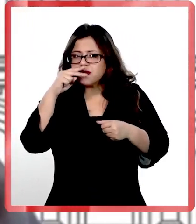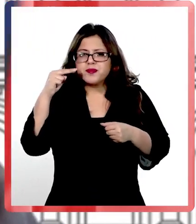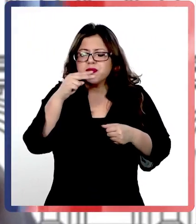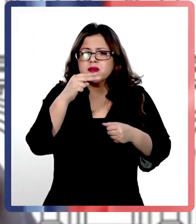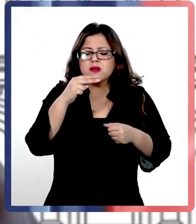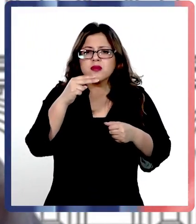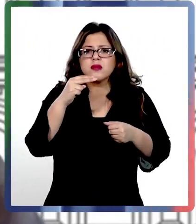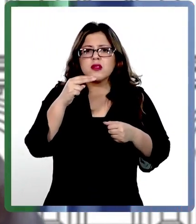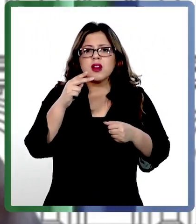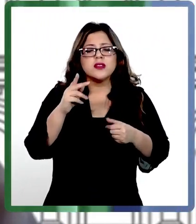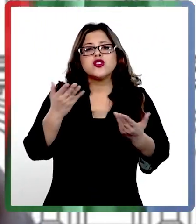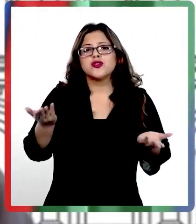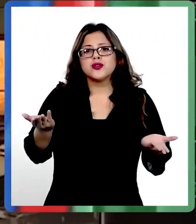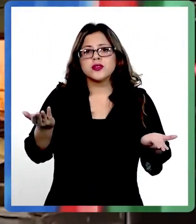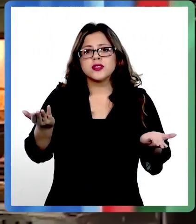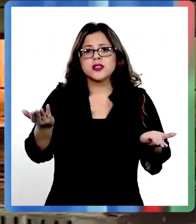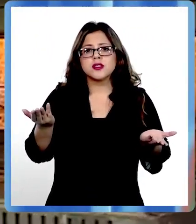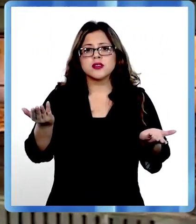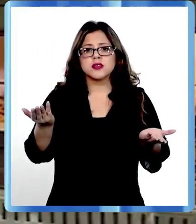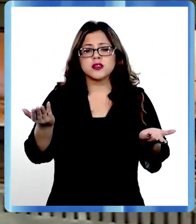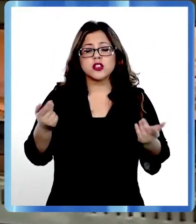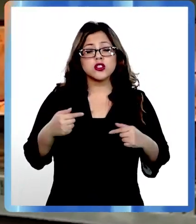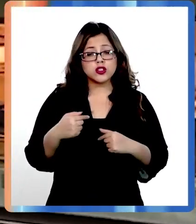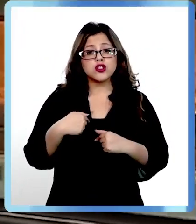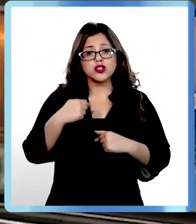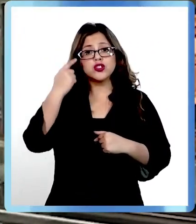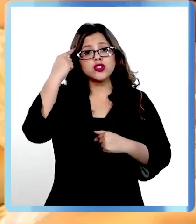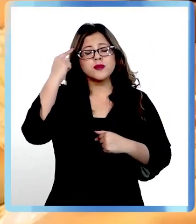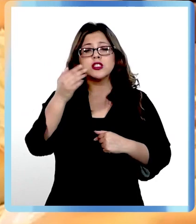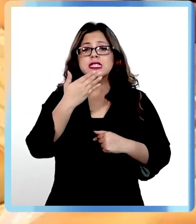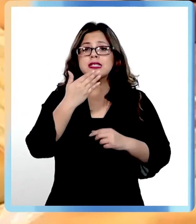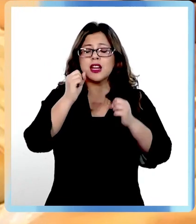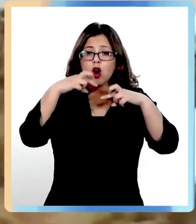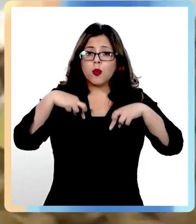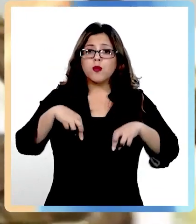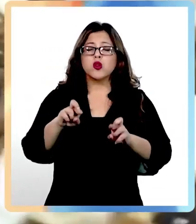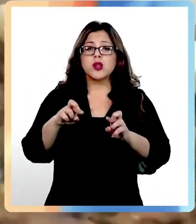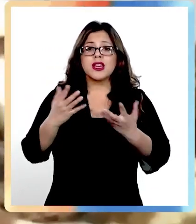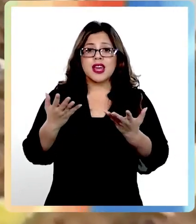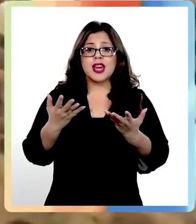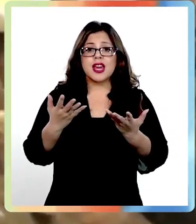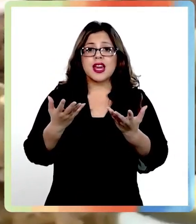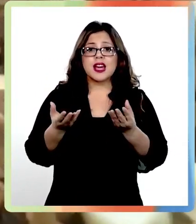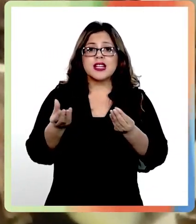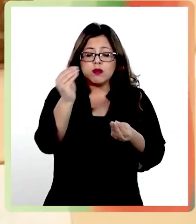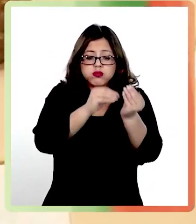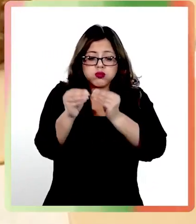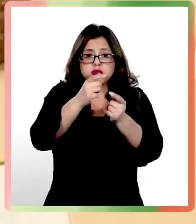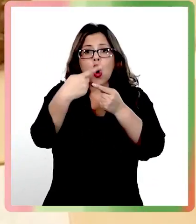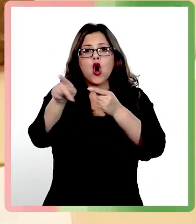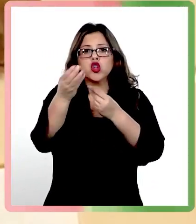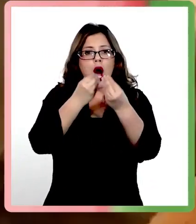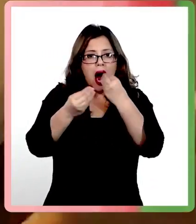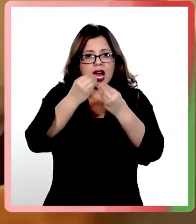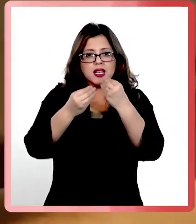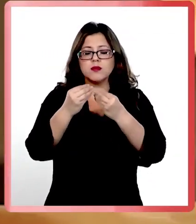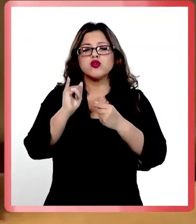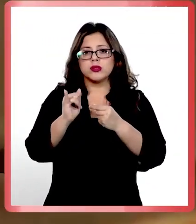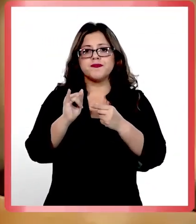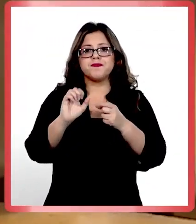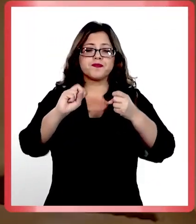aromas, ciertos sabores. Por lo tanto, yo creo que también es una oportunidad de incorporar otros alimentos, partiendo por eso.